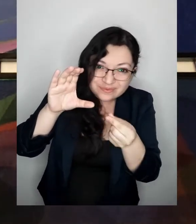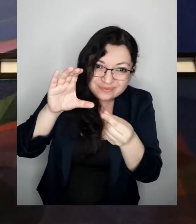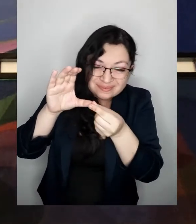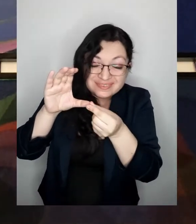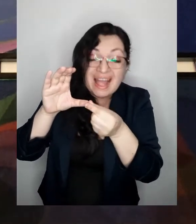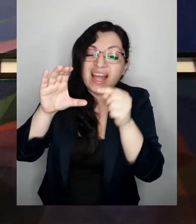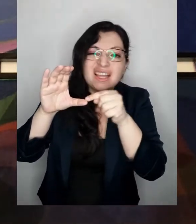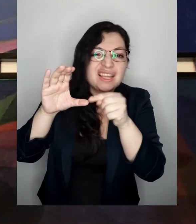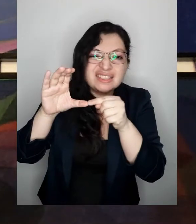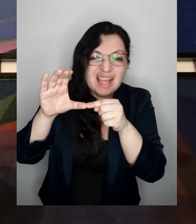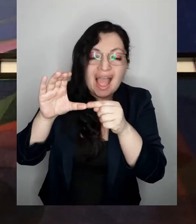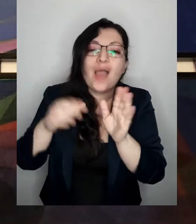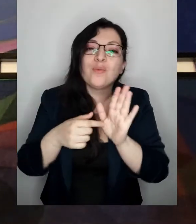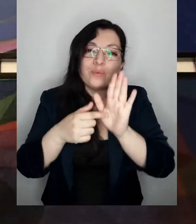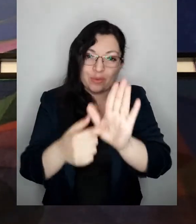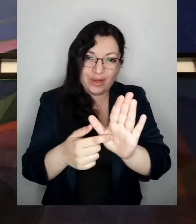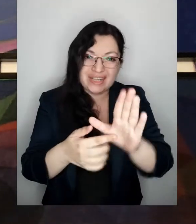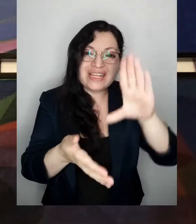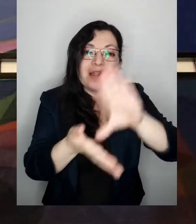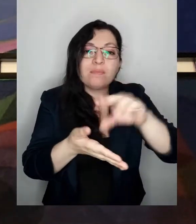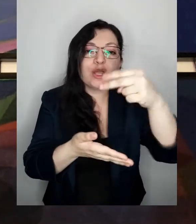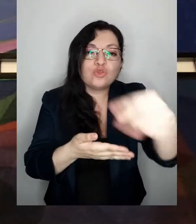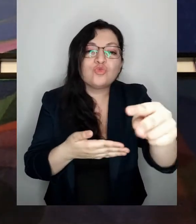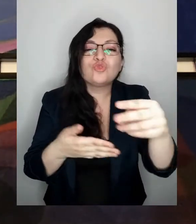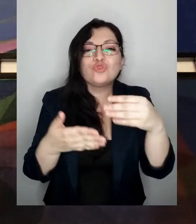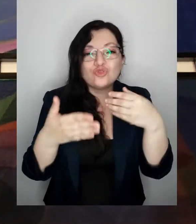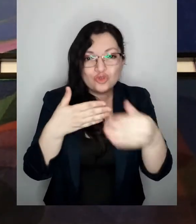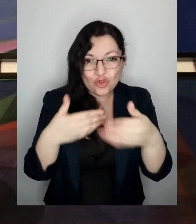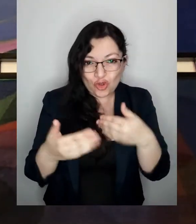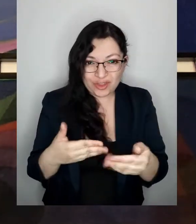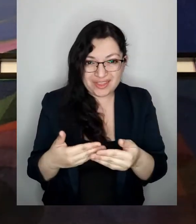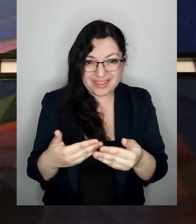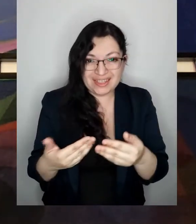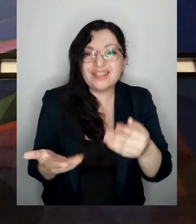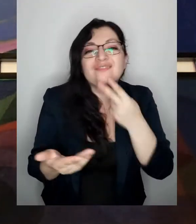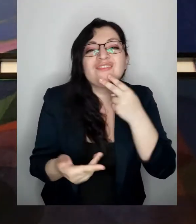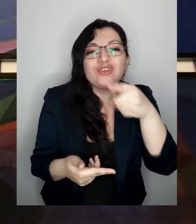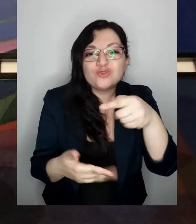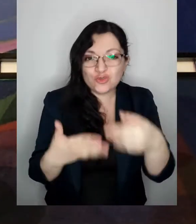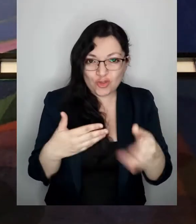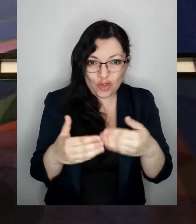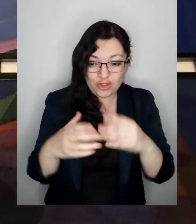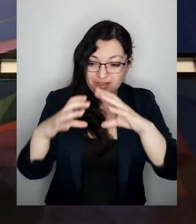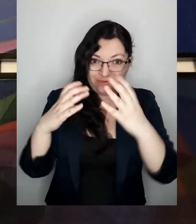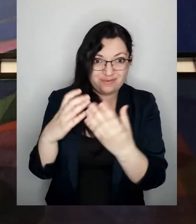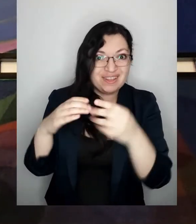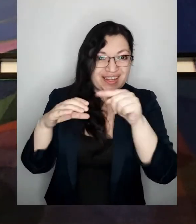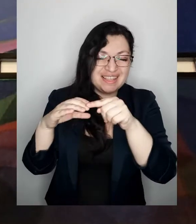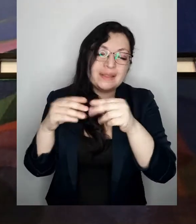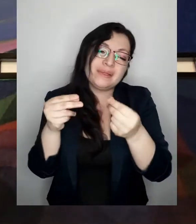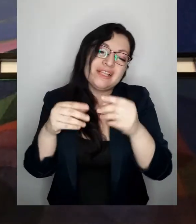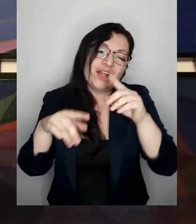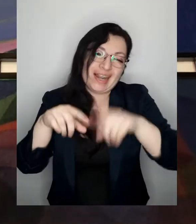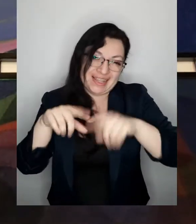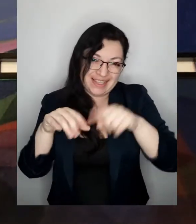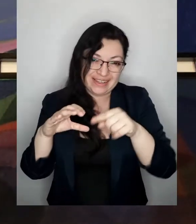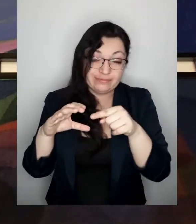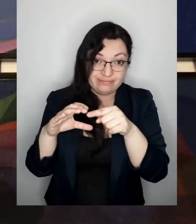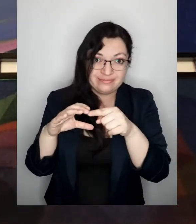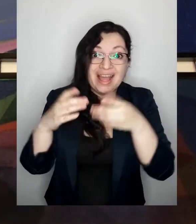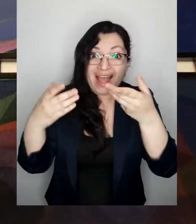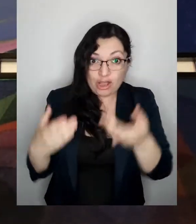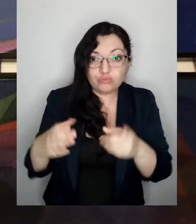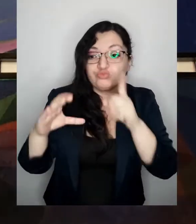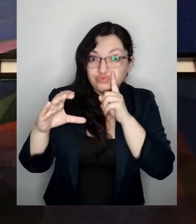va a mostrar dónde está tu país dónde estás viviendo tú dentro de la tierra ahora tenemos